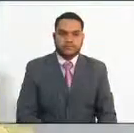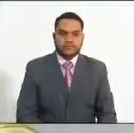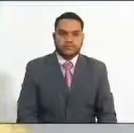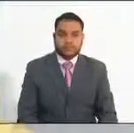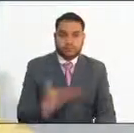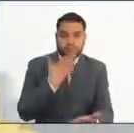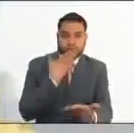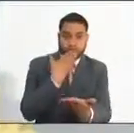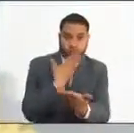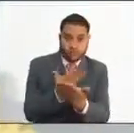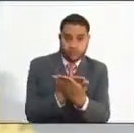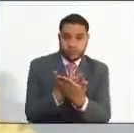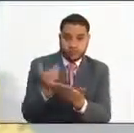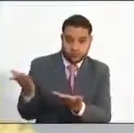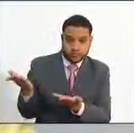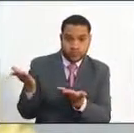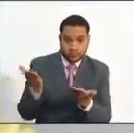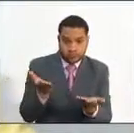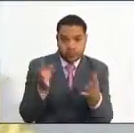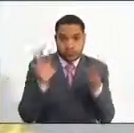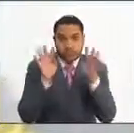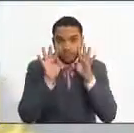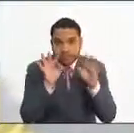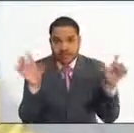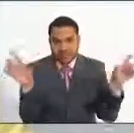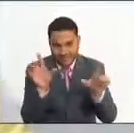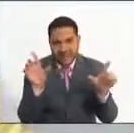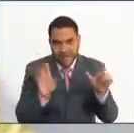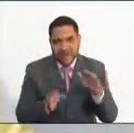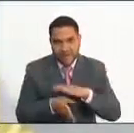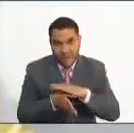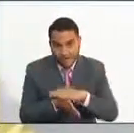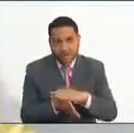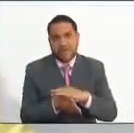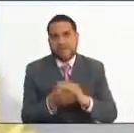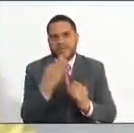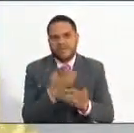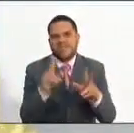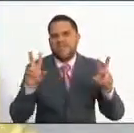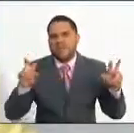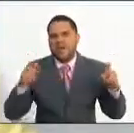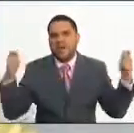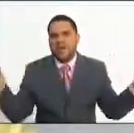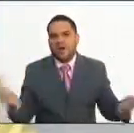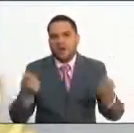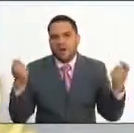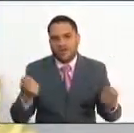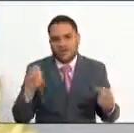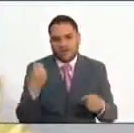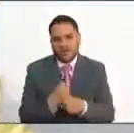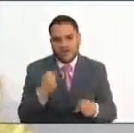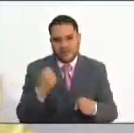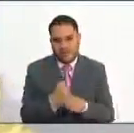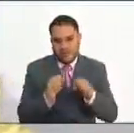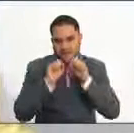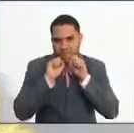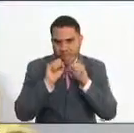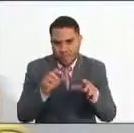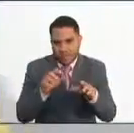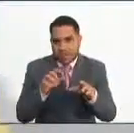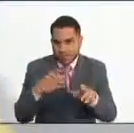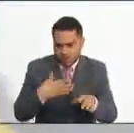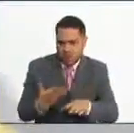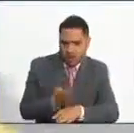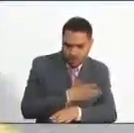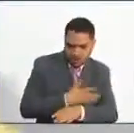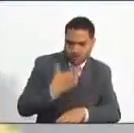Gracias por seguir con nosotros con convocatorias de empleo público por mérito y su impacto en nuestro país. Que es el tema que hoy